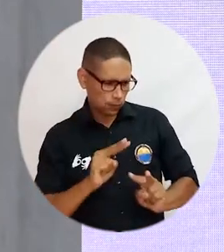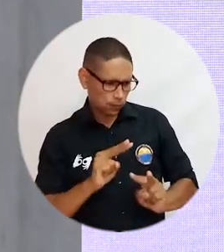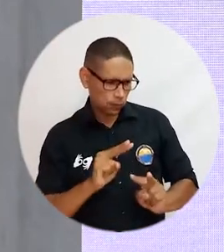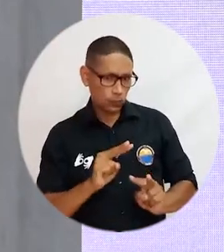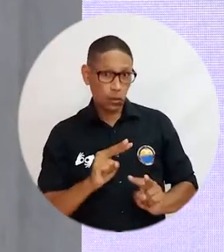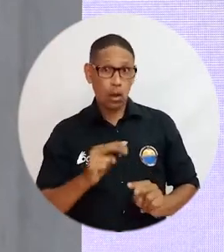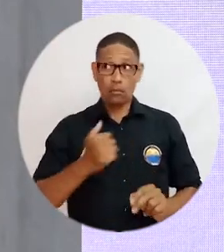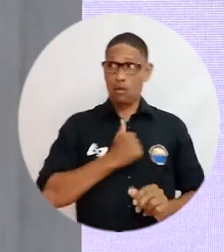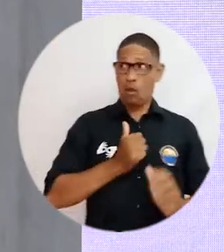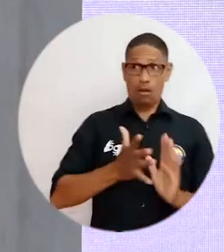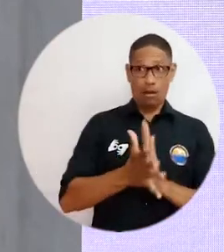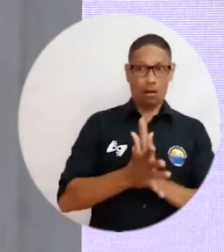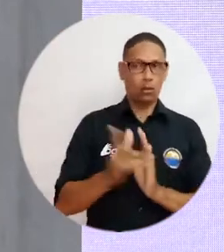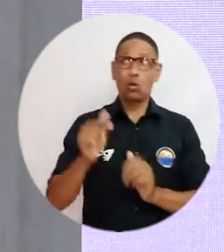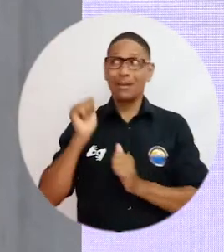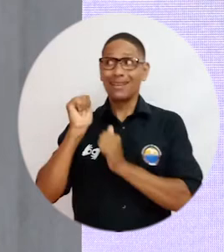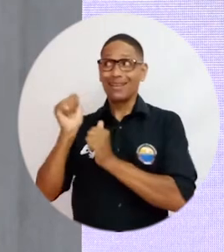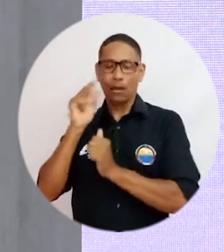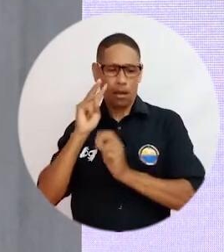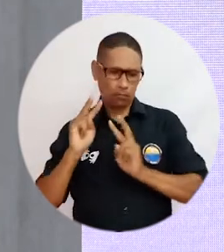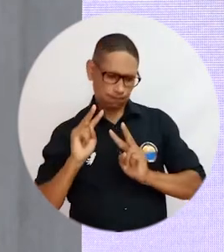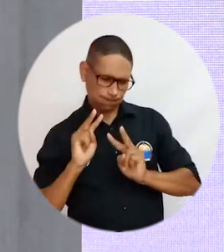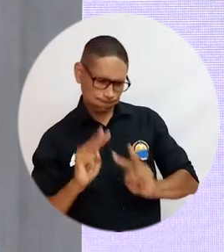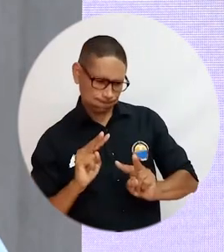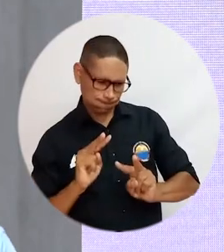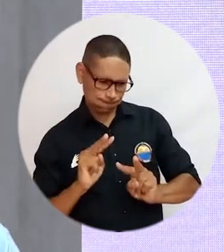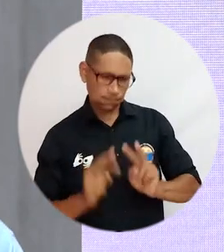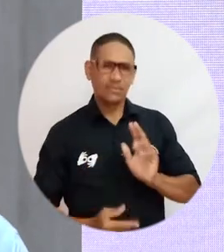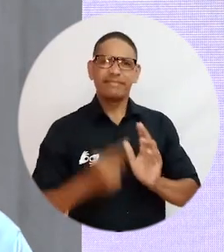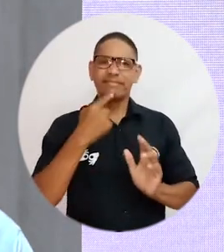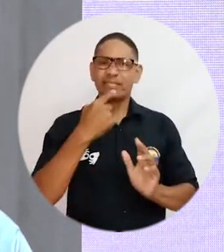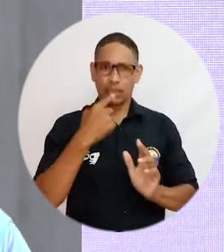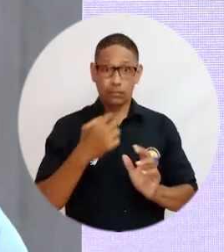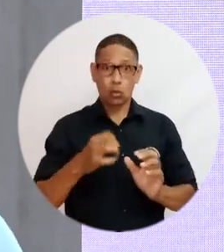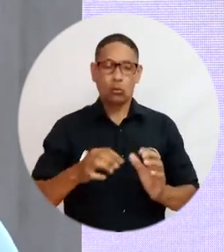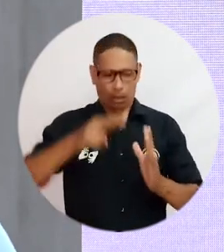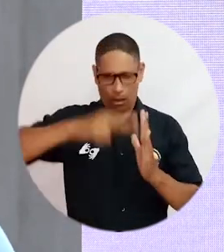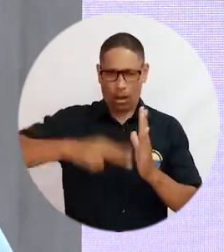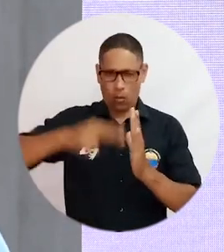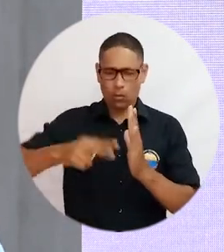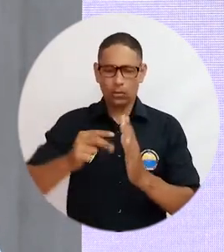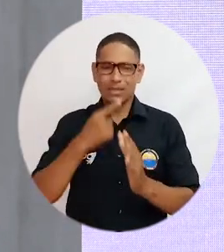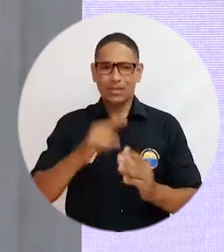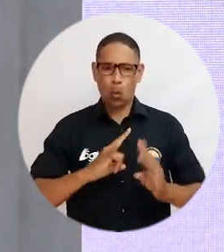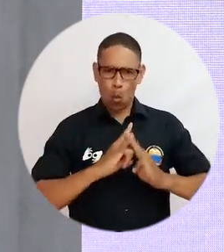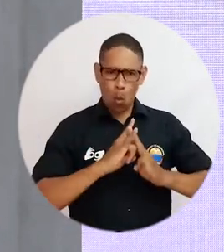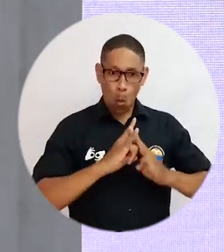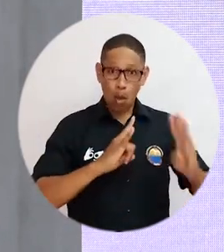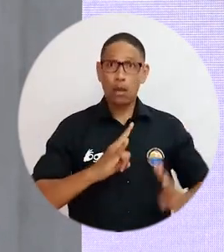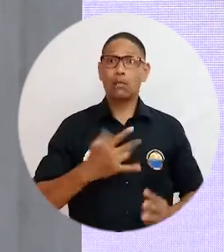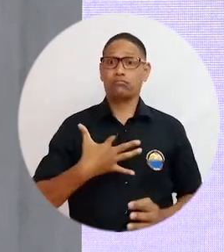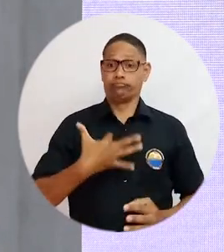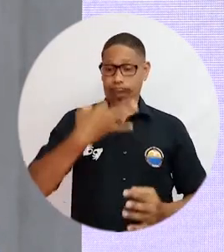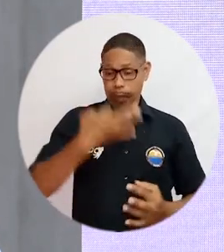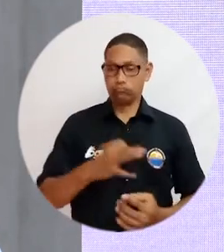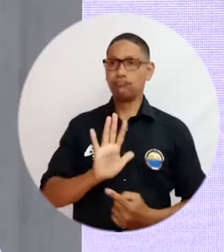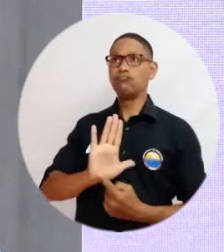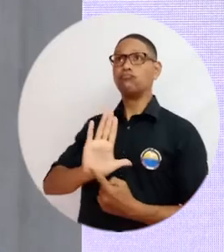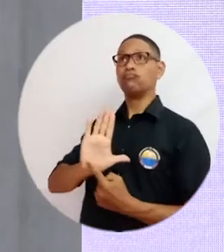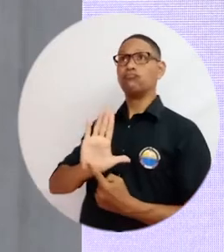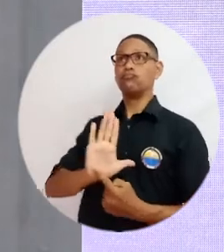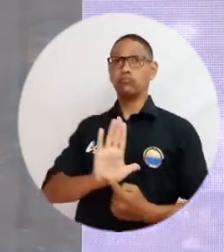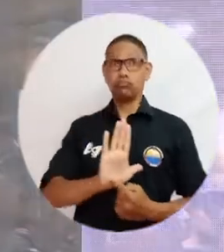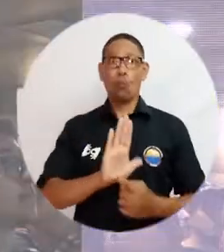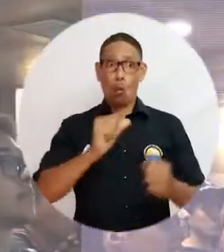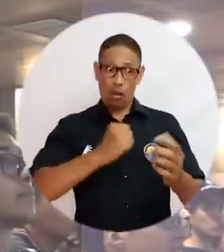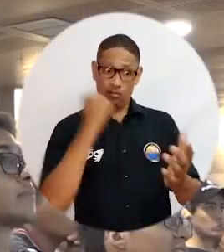contundentes, que no las decimos nosotros, lo dijeron ellos, ese equipo que les presentamos ahí. Dice aquí, me permito leerles, la Universidad del Magdalena es un ejemplo de que